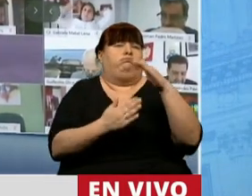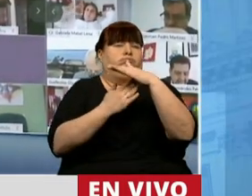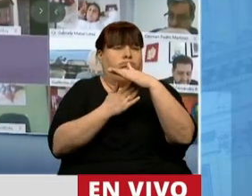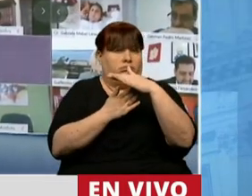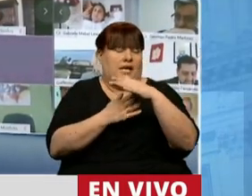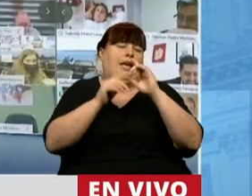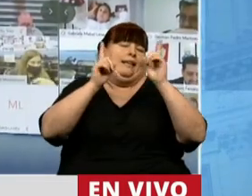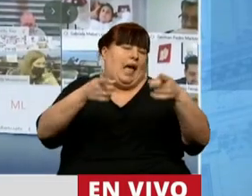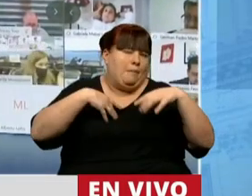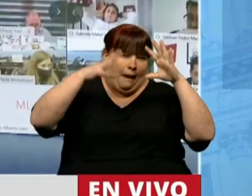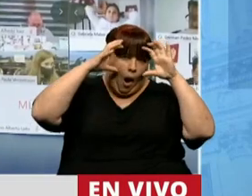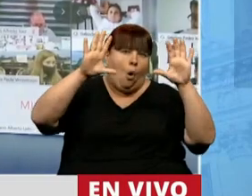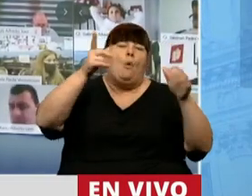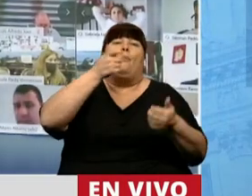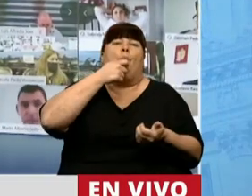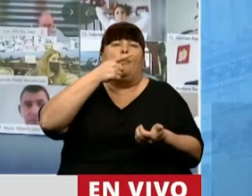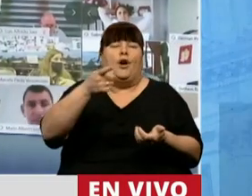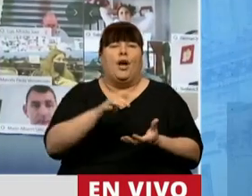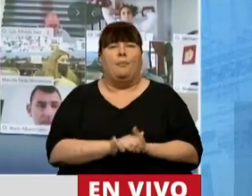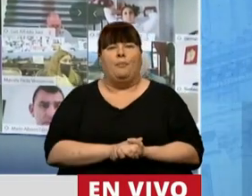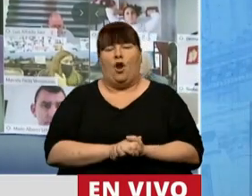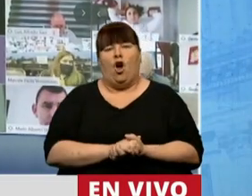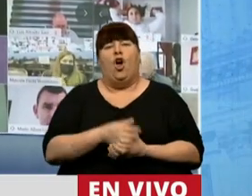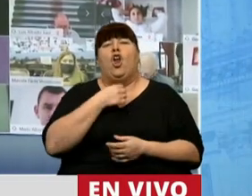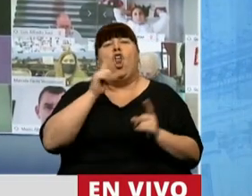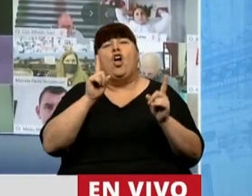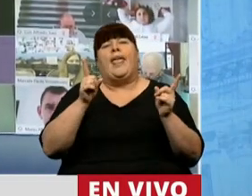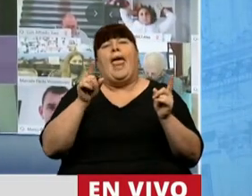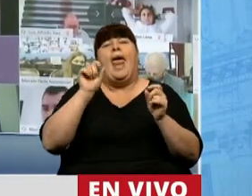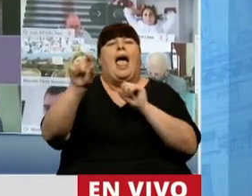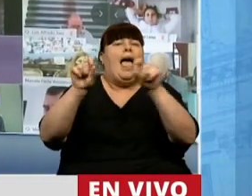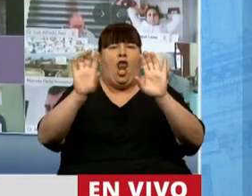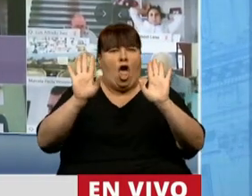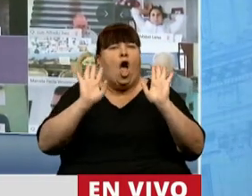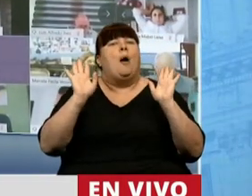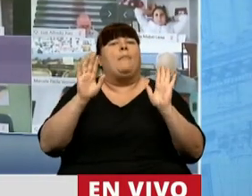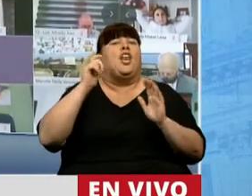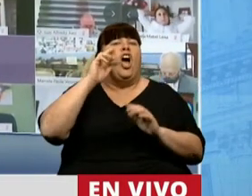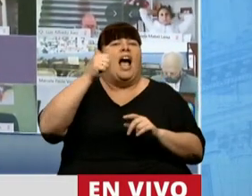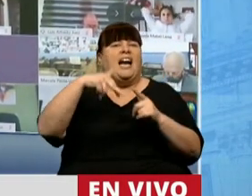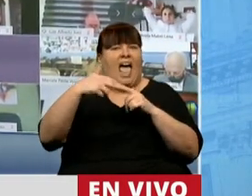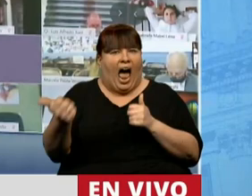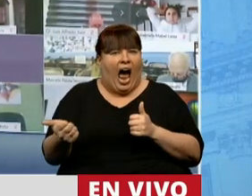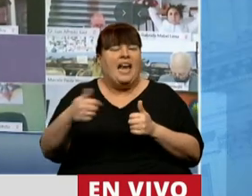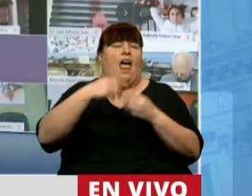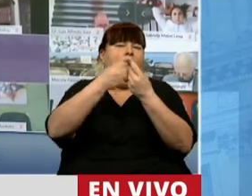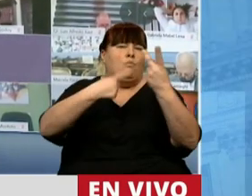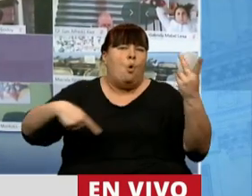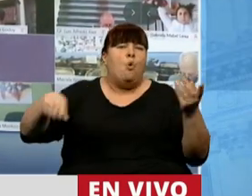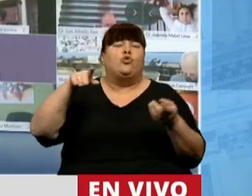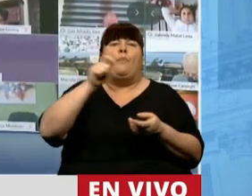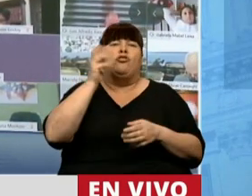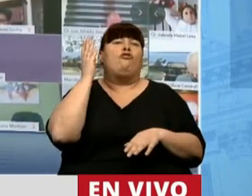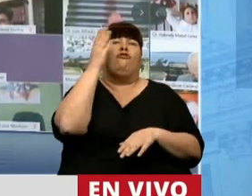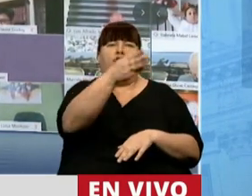Entre ellos recuerdo, por ejemplo, y no quiero hacer una particularización, pero a Rolando Graña y a tantos otros que